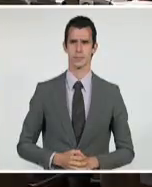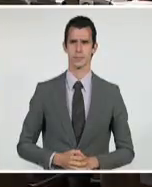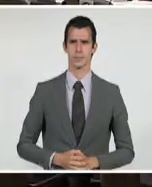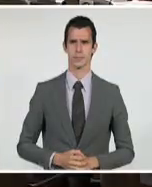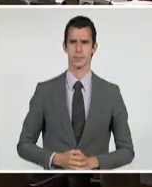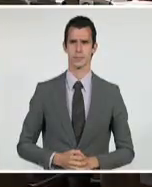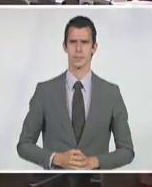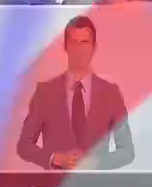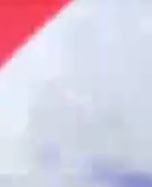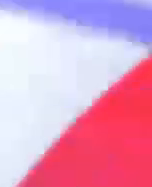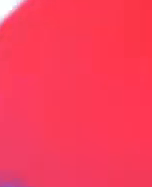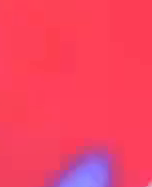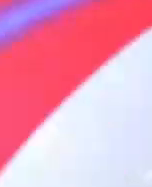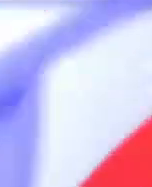Televisión Cubana. Gracias.